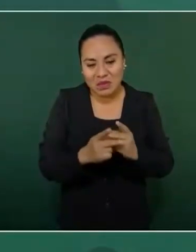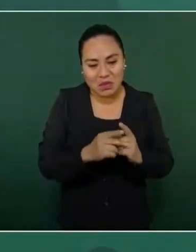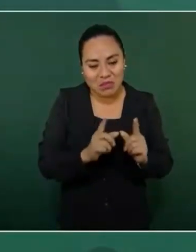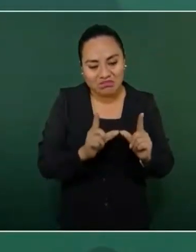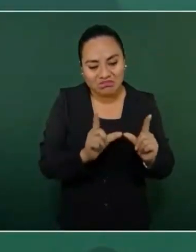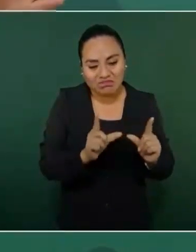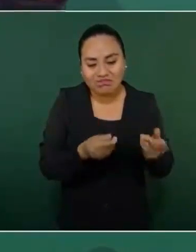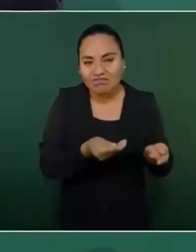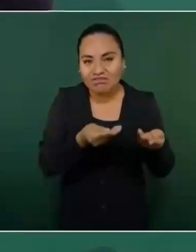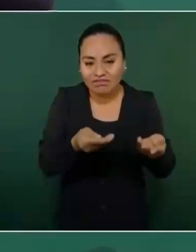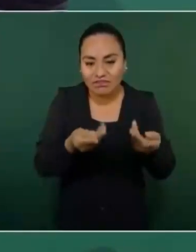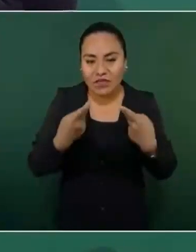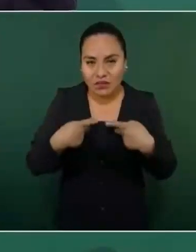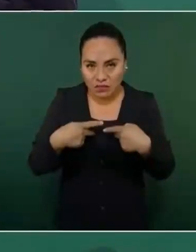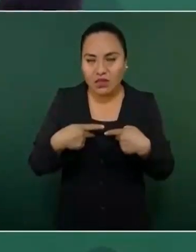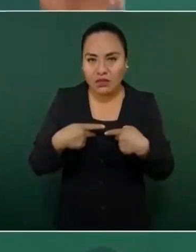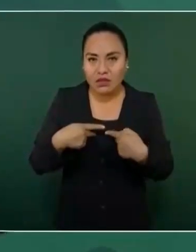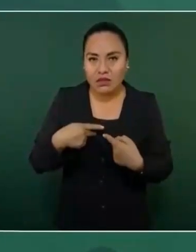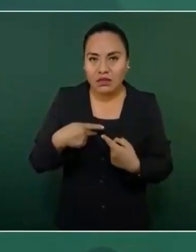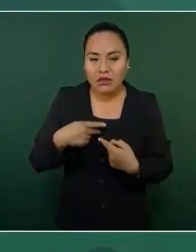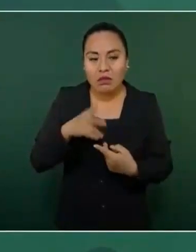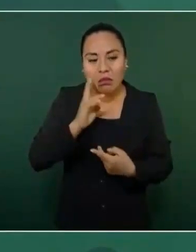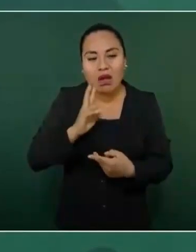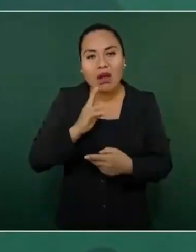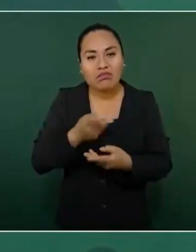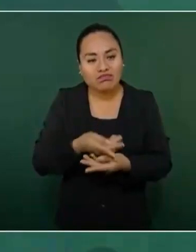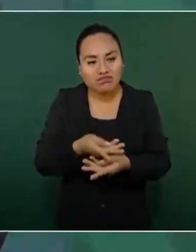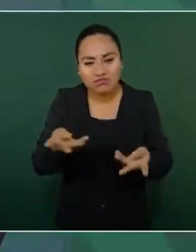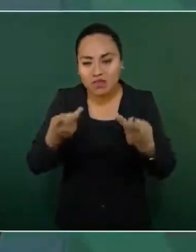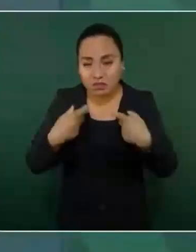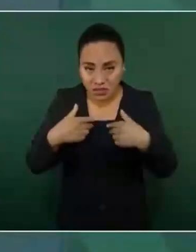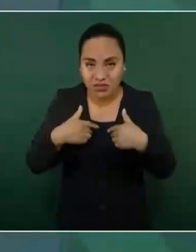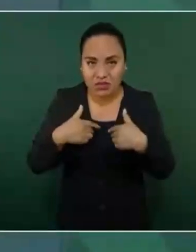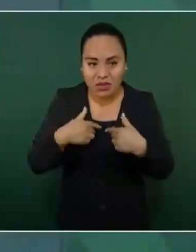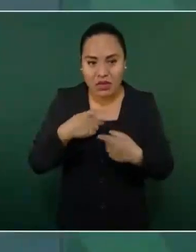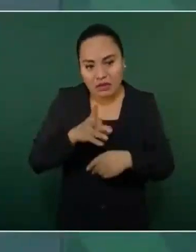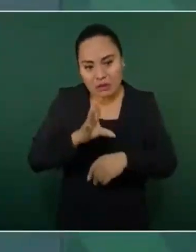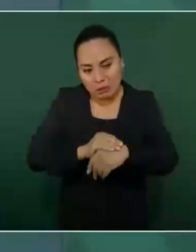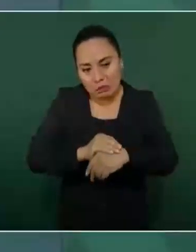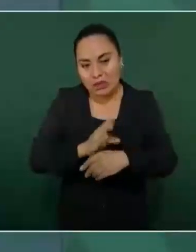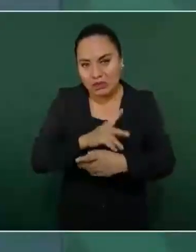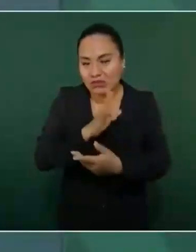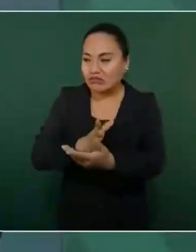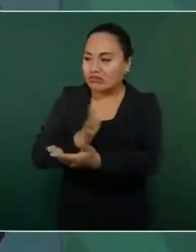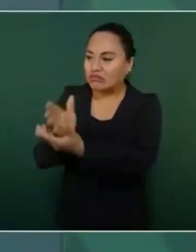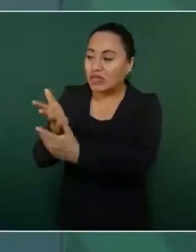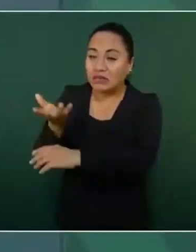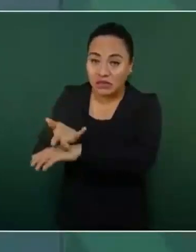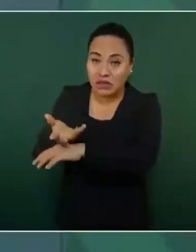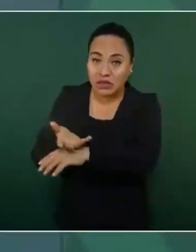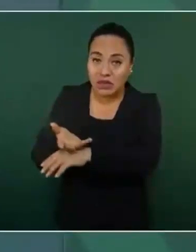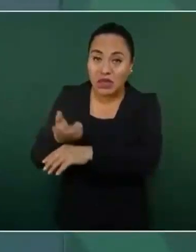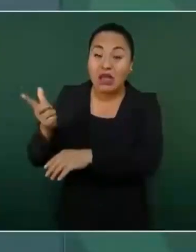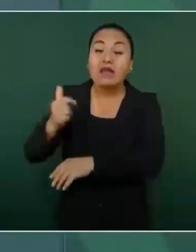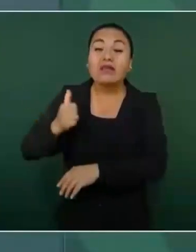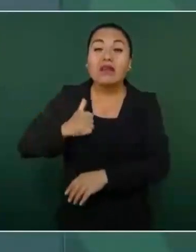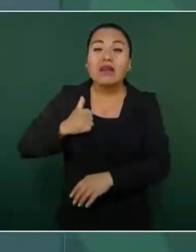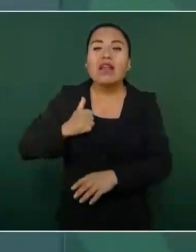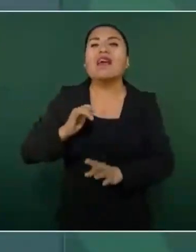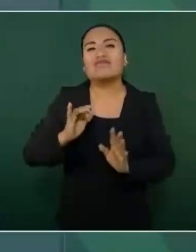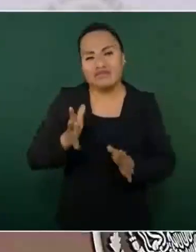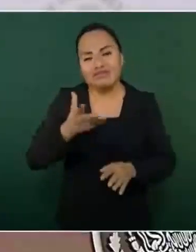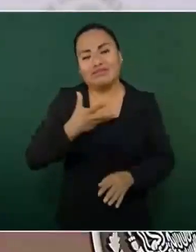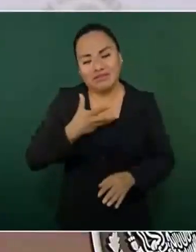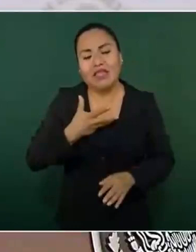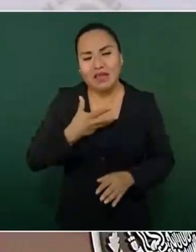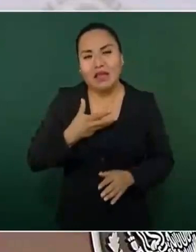Canadá sí tenía este programa de tiempo atrás, lo estableció Estados Unidos, pero ahora estamos viendo